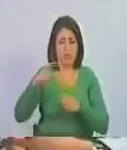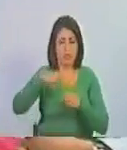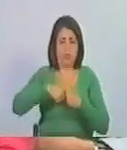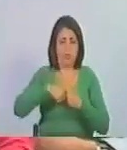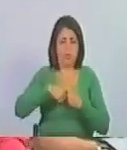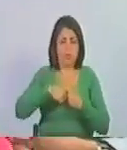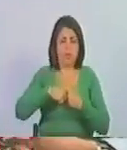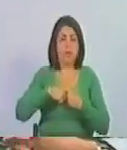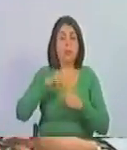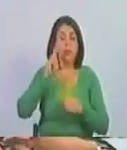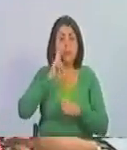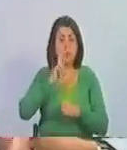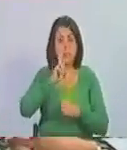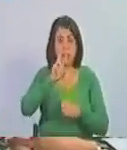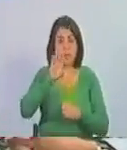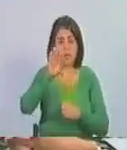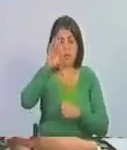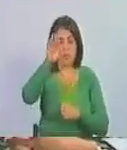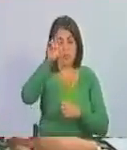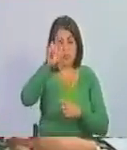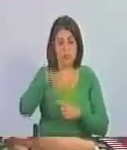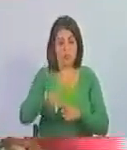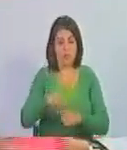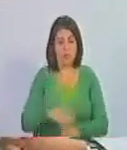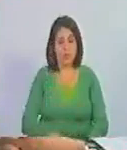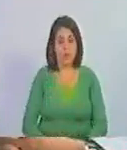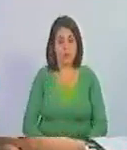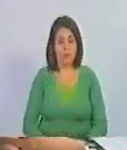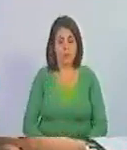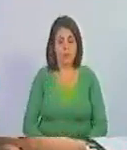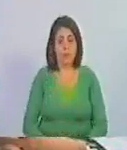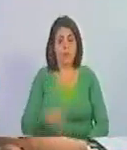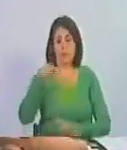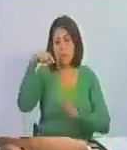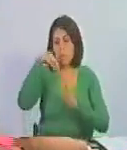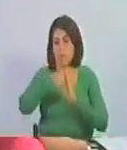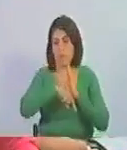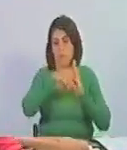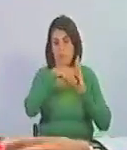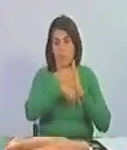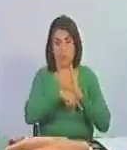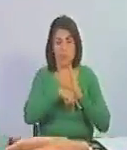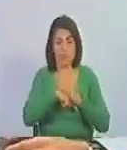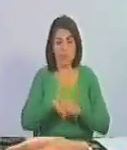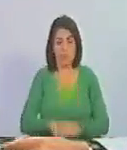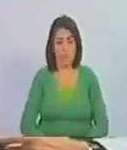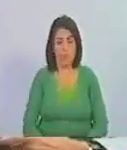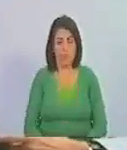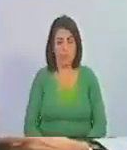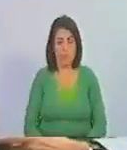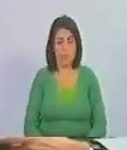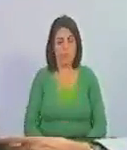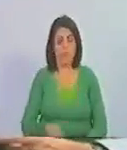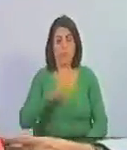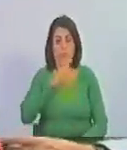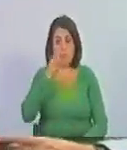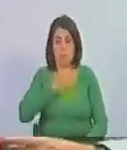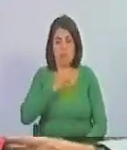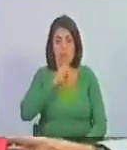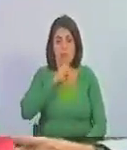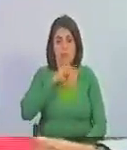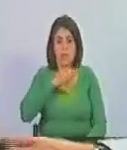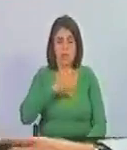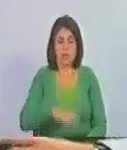roja aurora, que estudiemos con profundidad la realidad histórica concreta